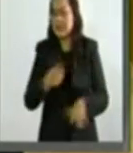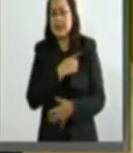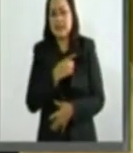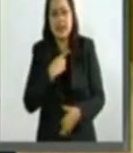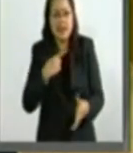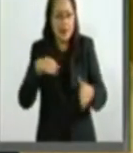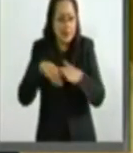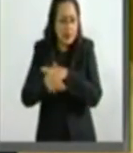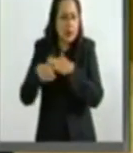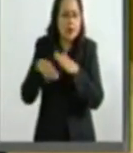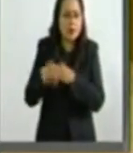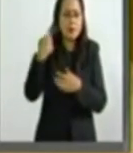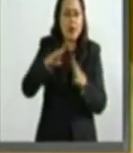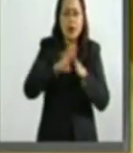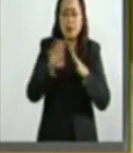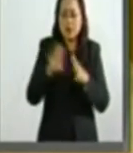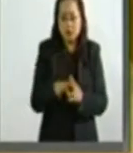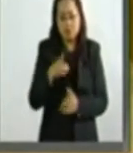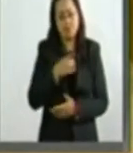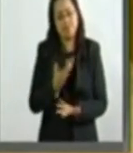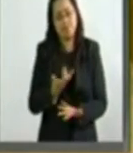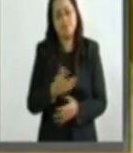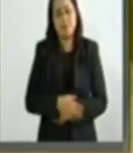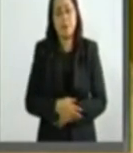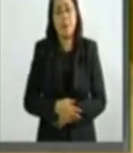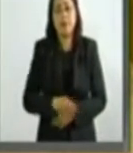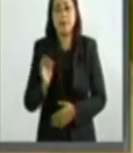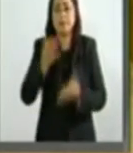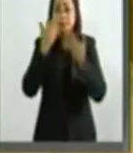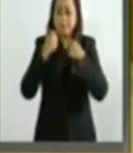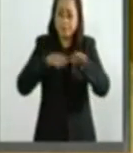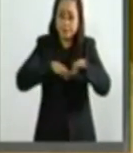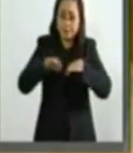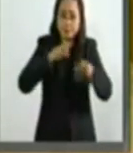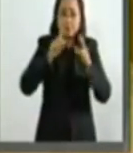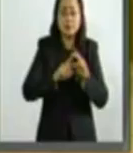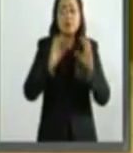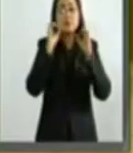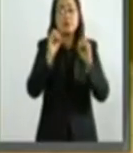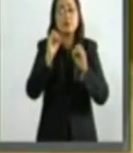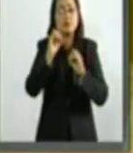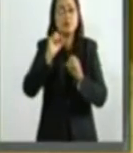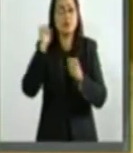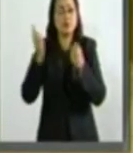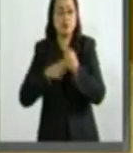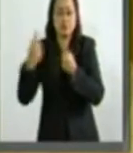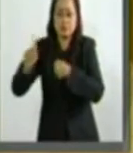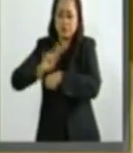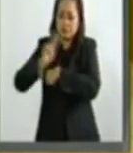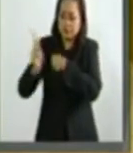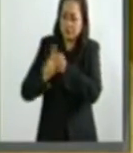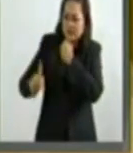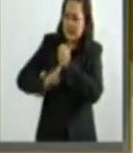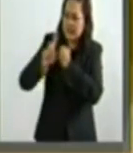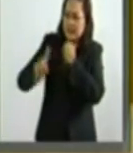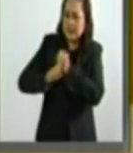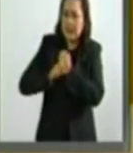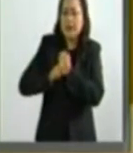obligan a migrar, por falta de empleo o bien por condiciones de violencia.